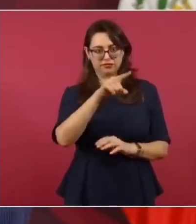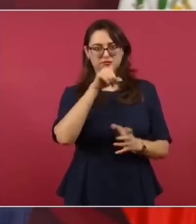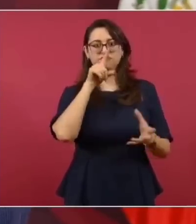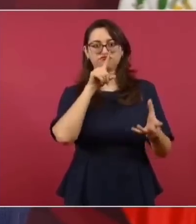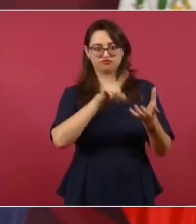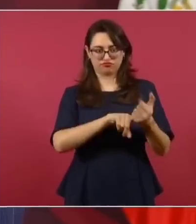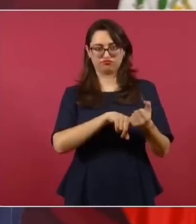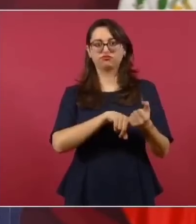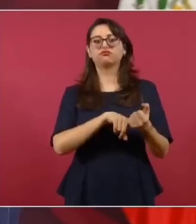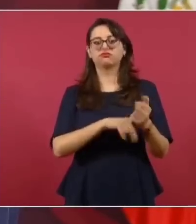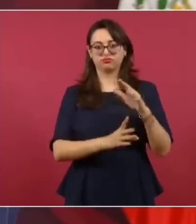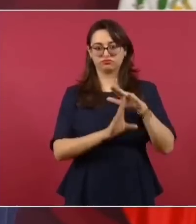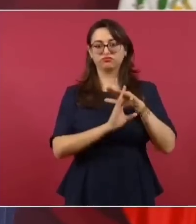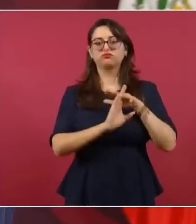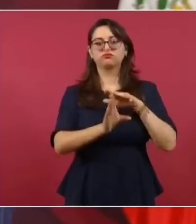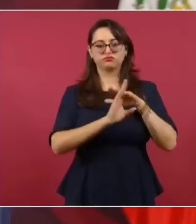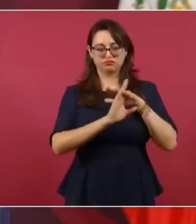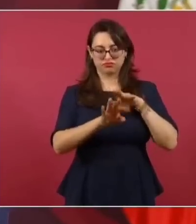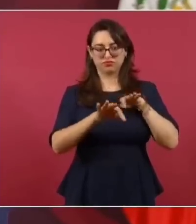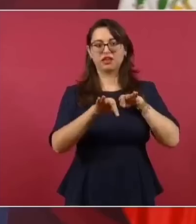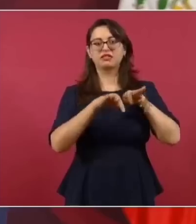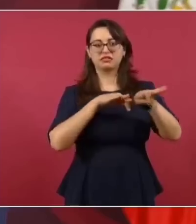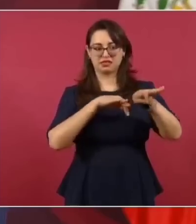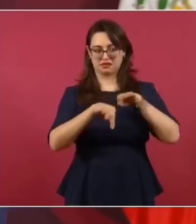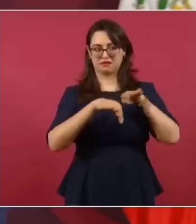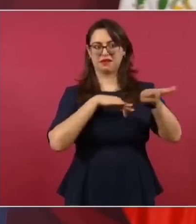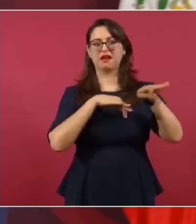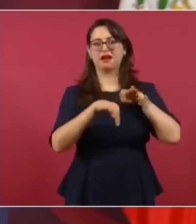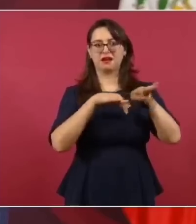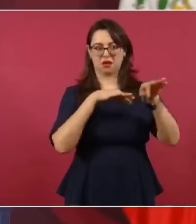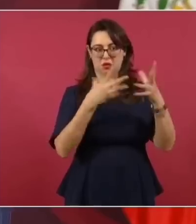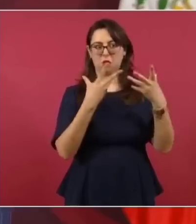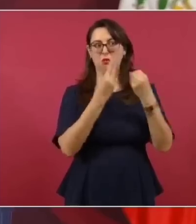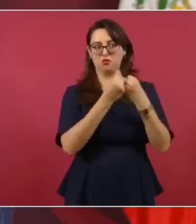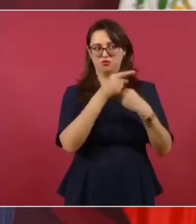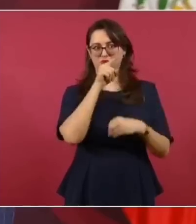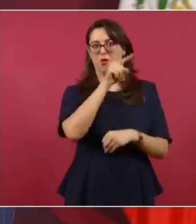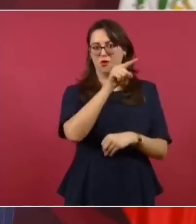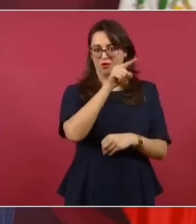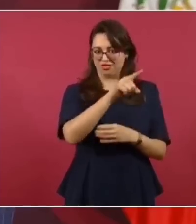a su servicio.